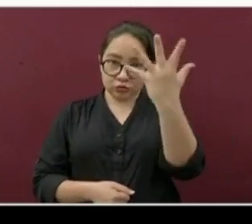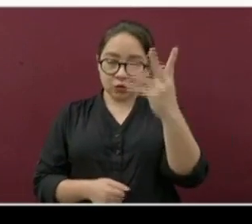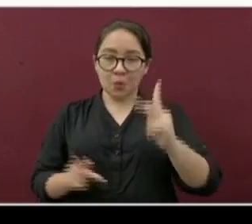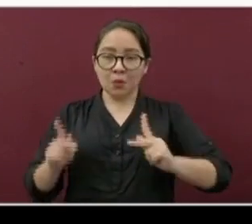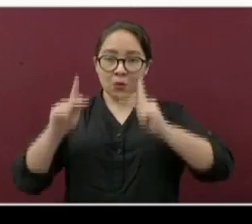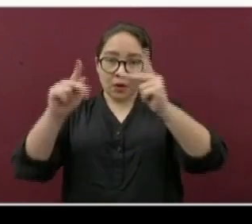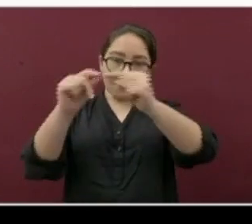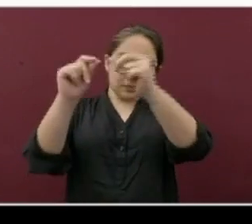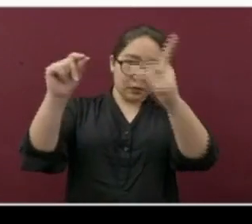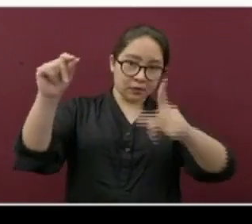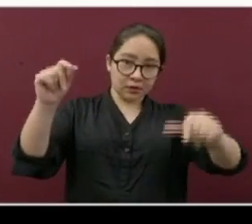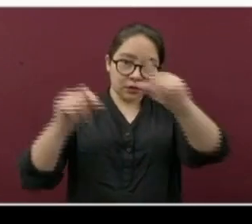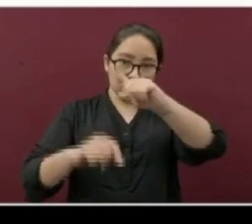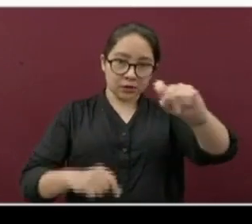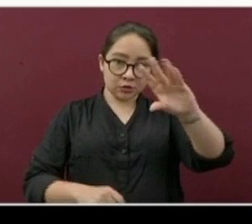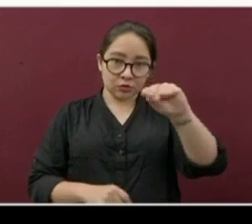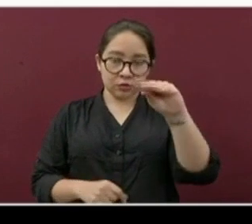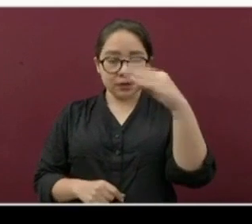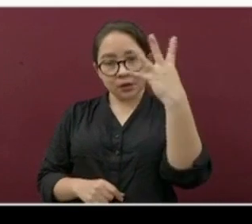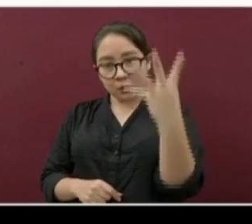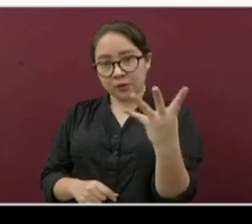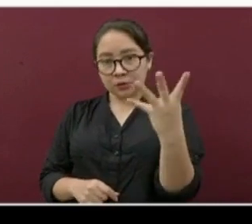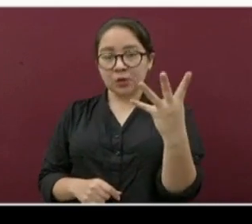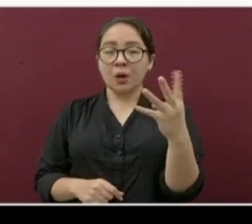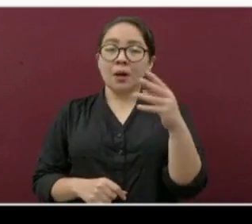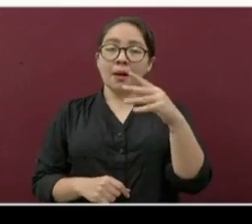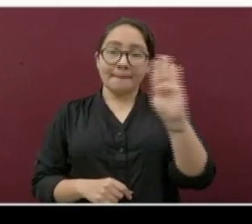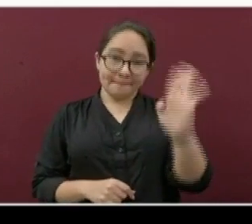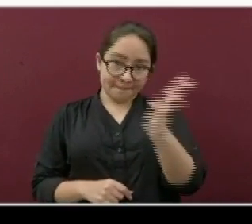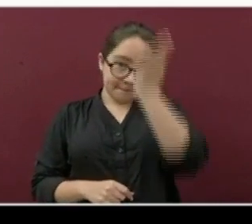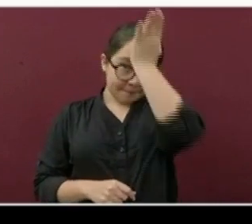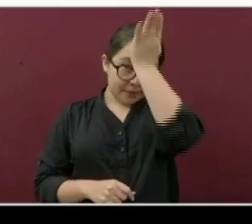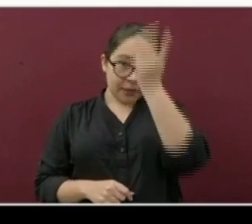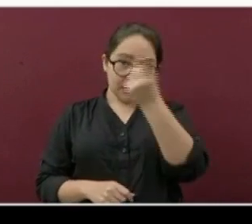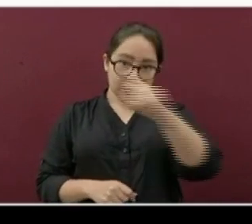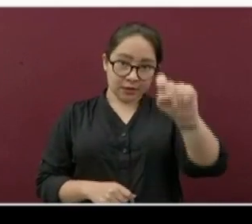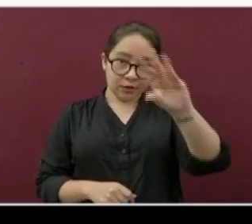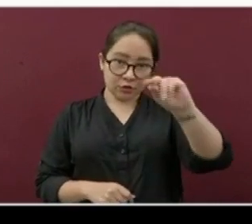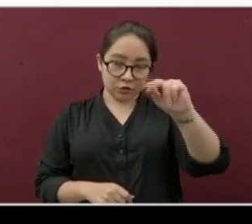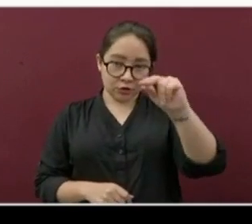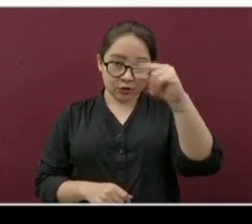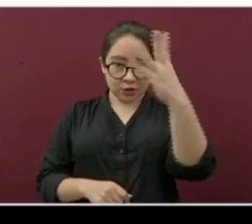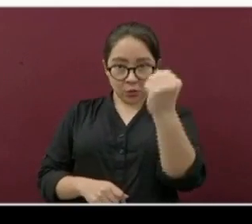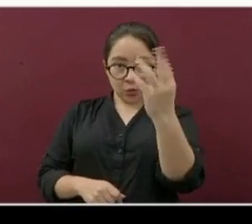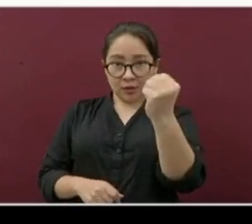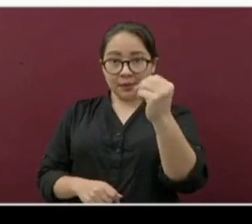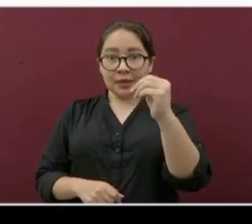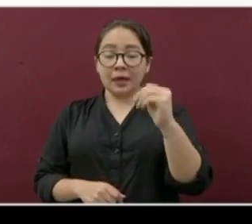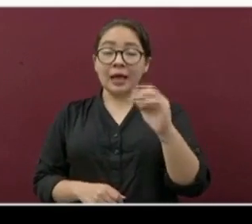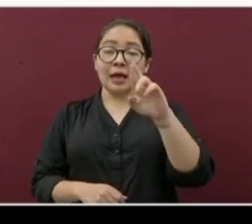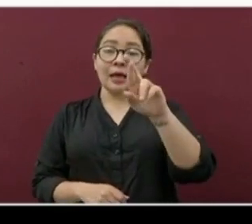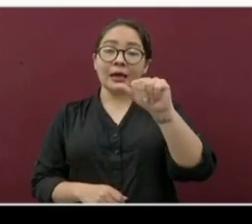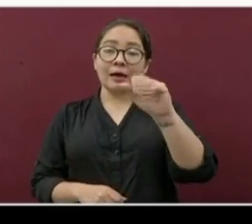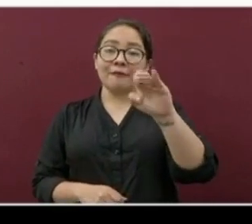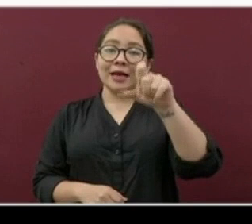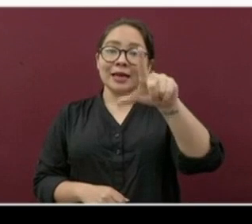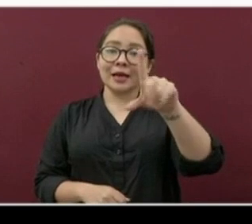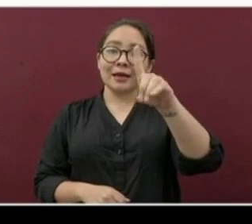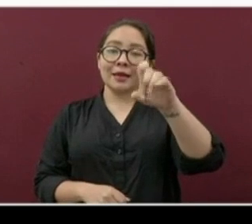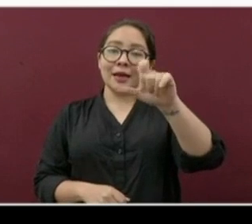Puente Nacional, 194. Paso de Ovejas, 189. Y Rafael Delgado,